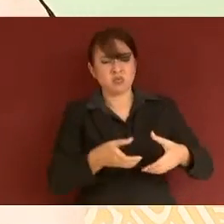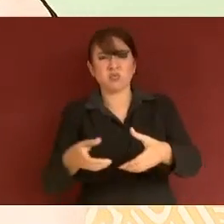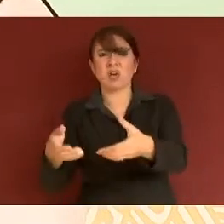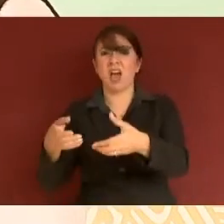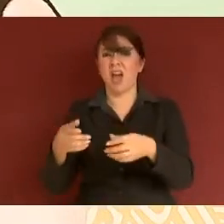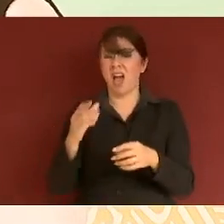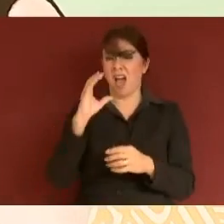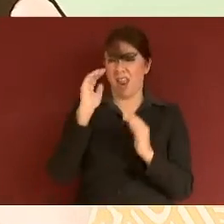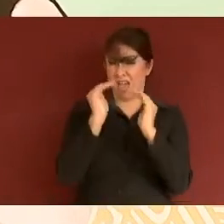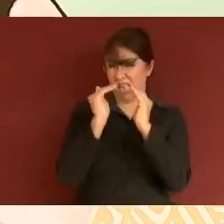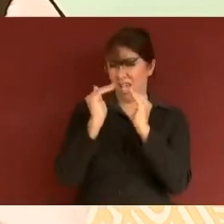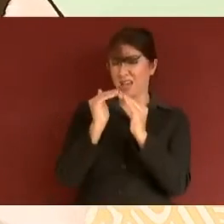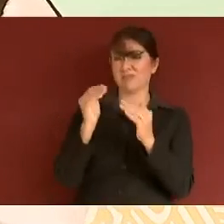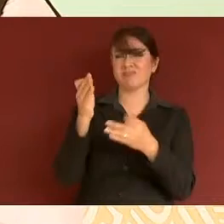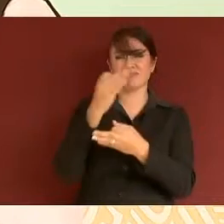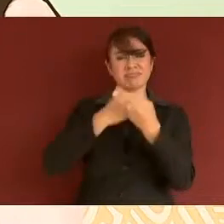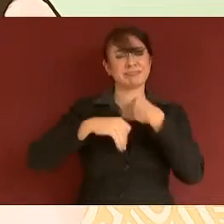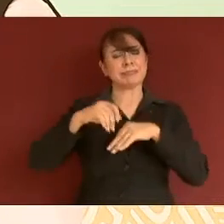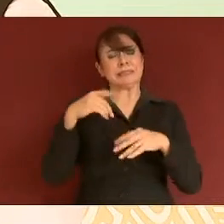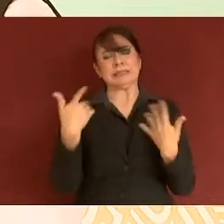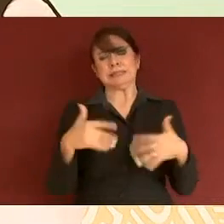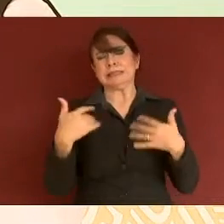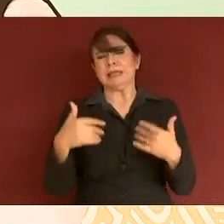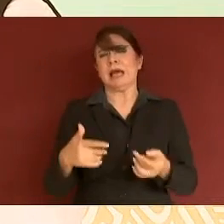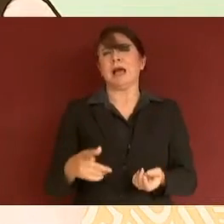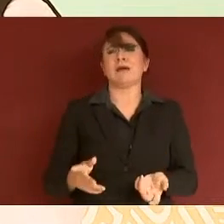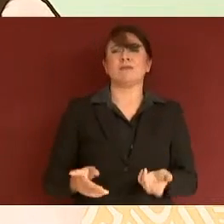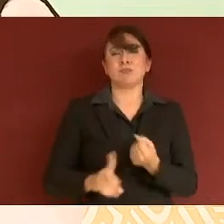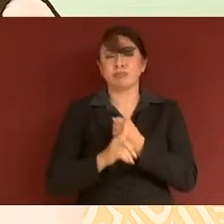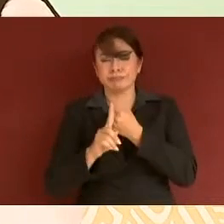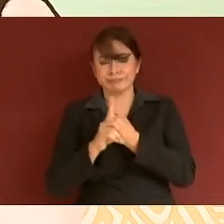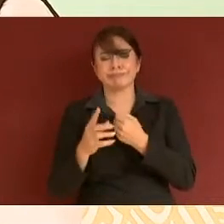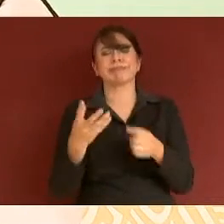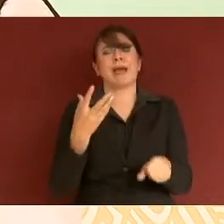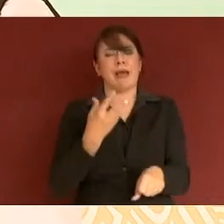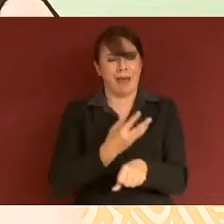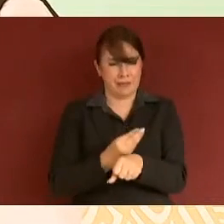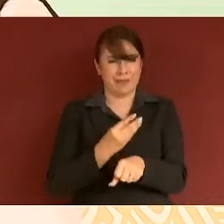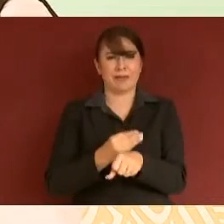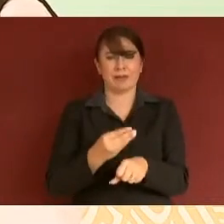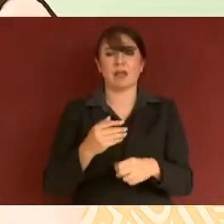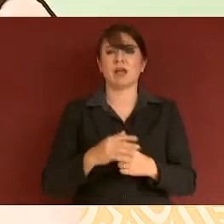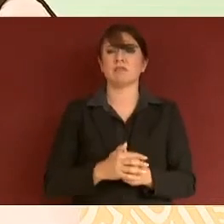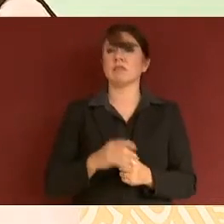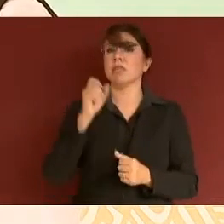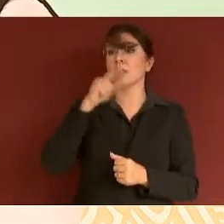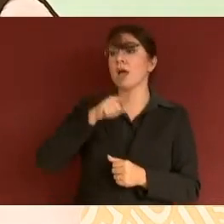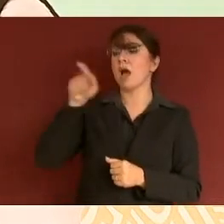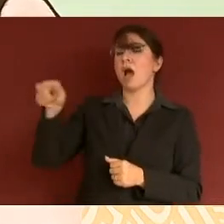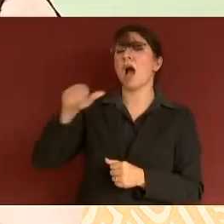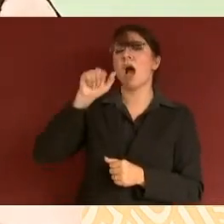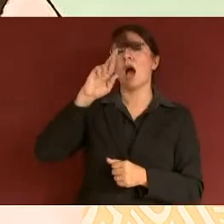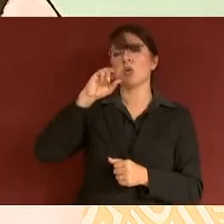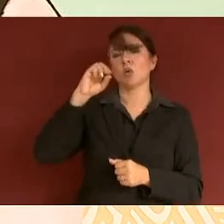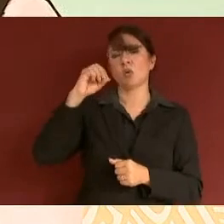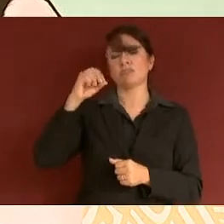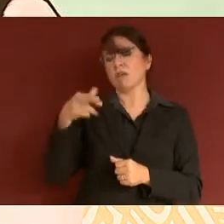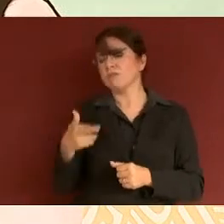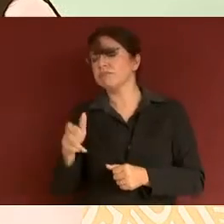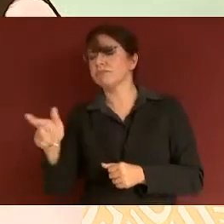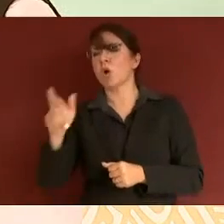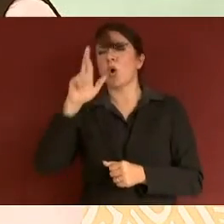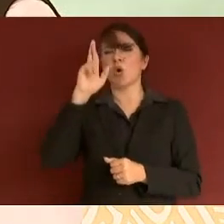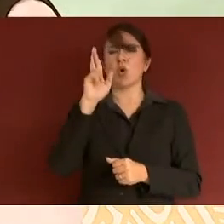También quiero destacar la limpieza de Sazol del Arroyo Rosa Morada, en el municipio de mismo nombre, para